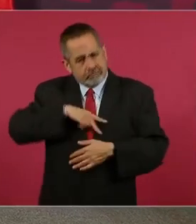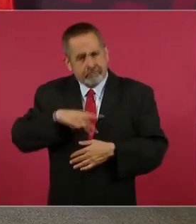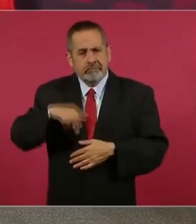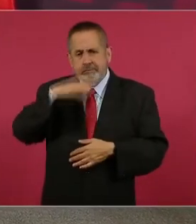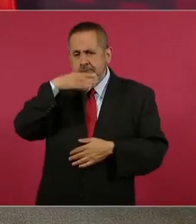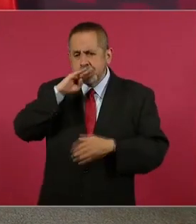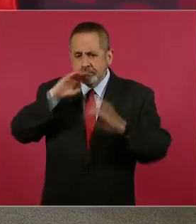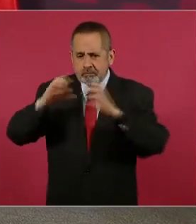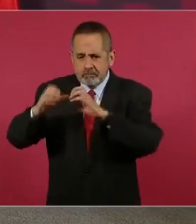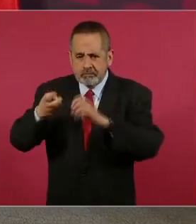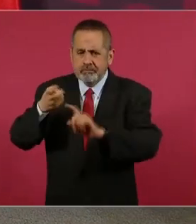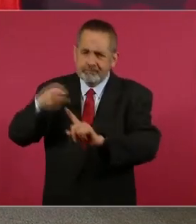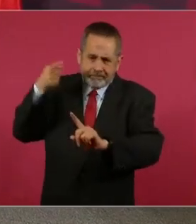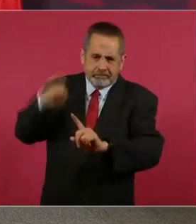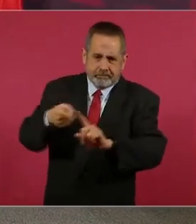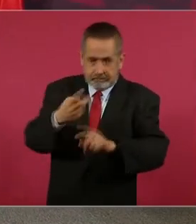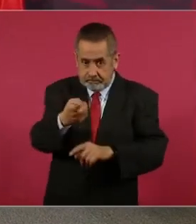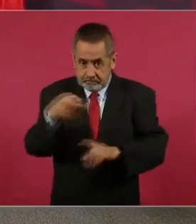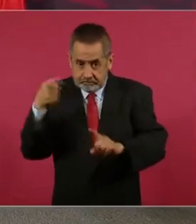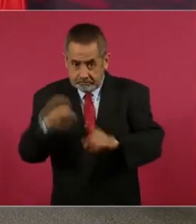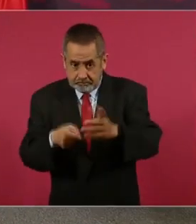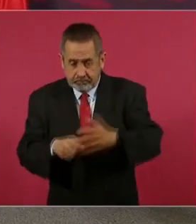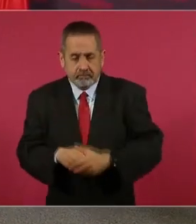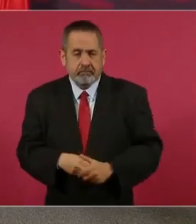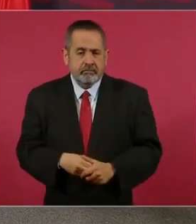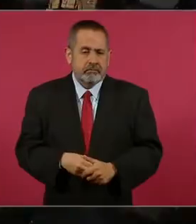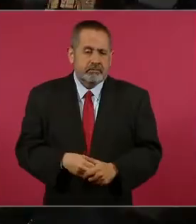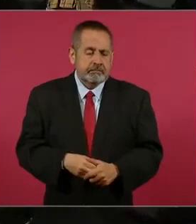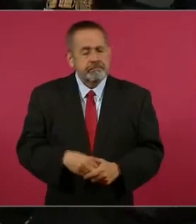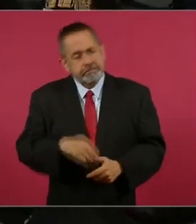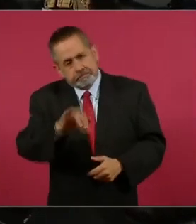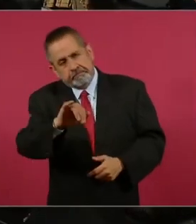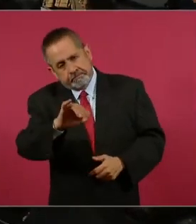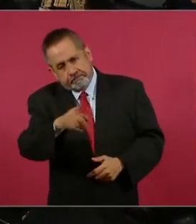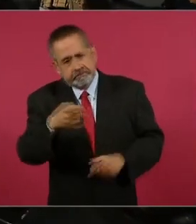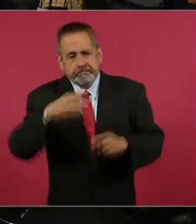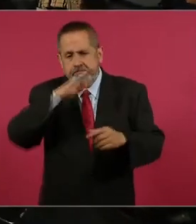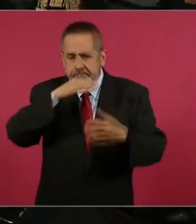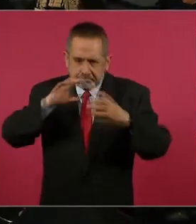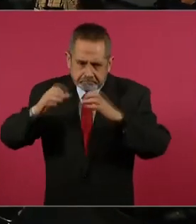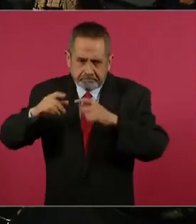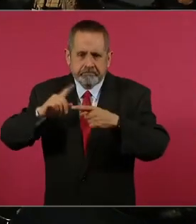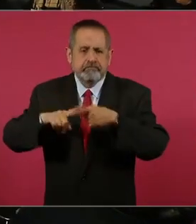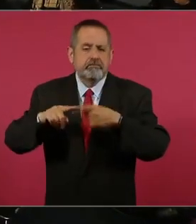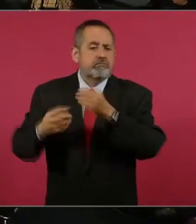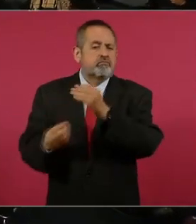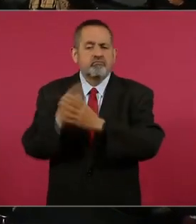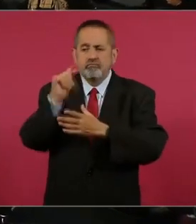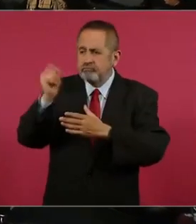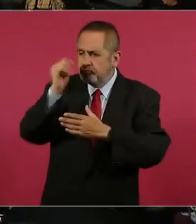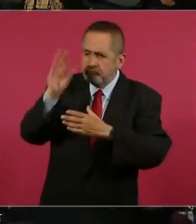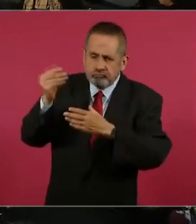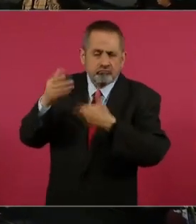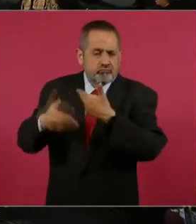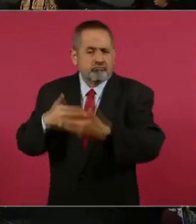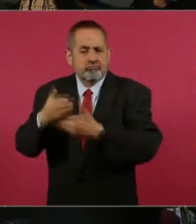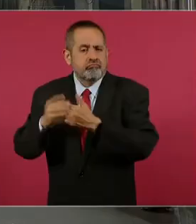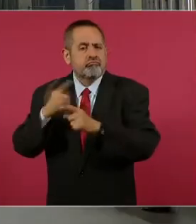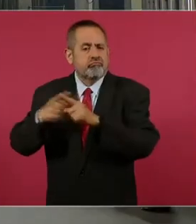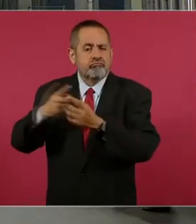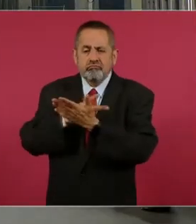¿A eso es a lo que te refieres? Pues es el tema del maíz, la innovación tecnológica, son